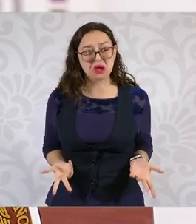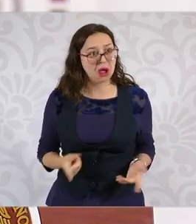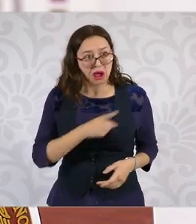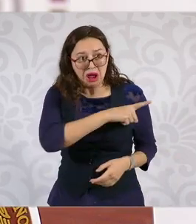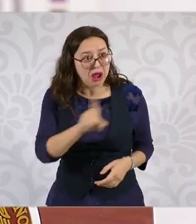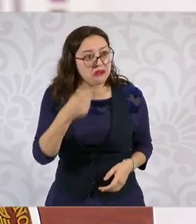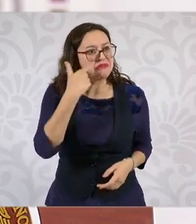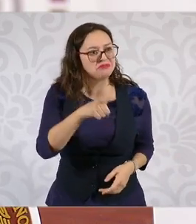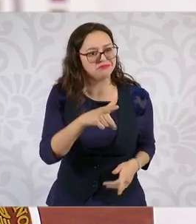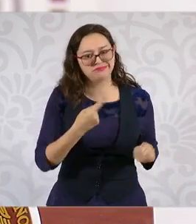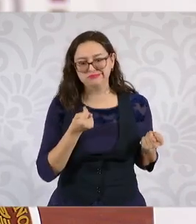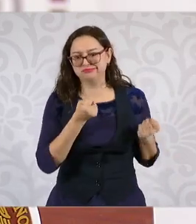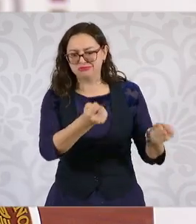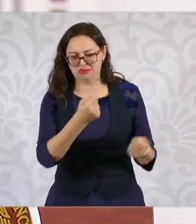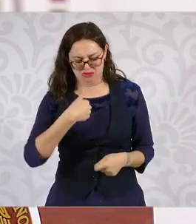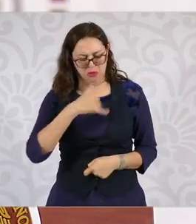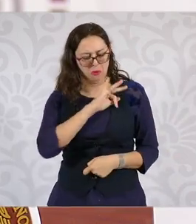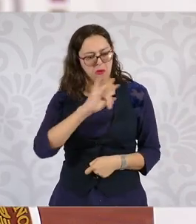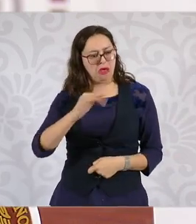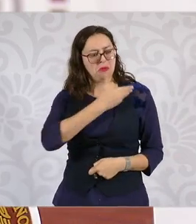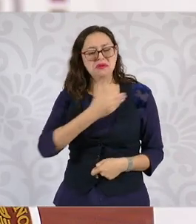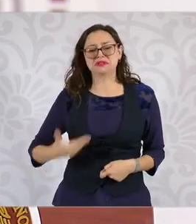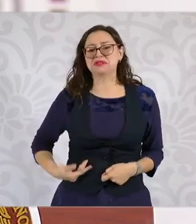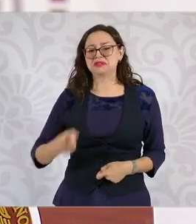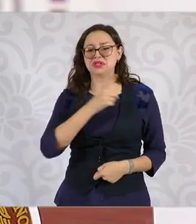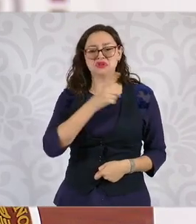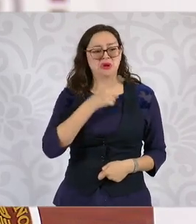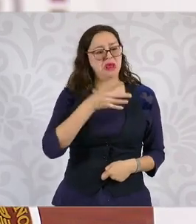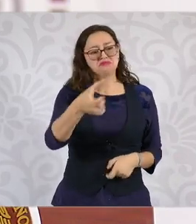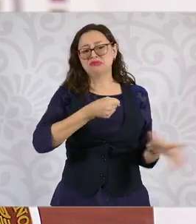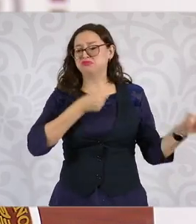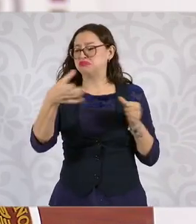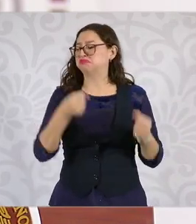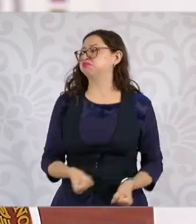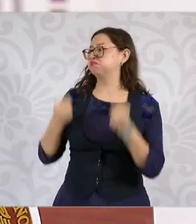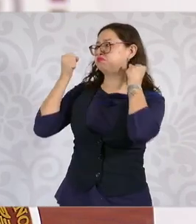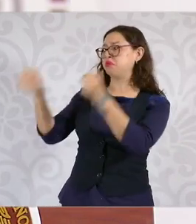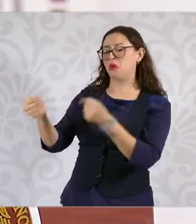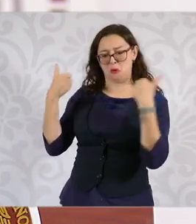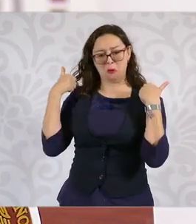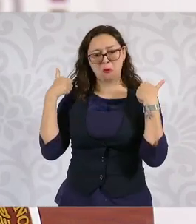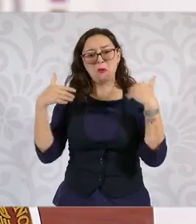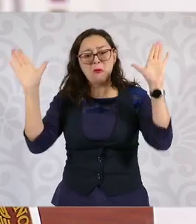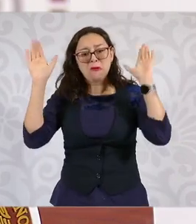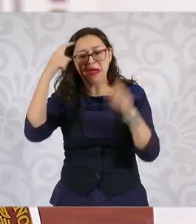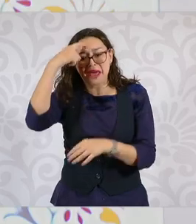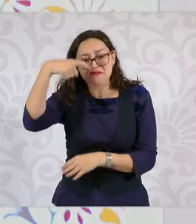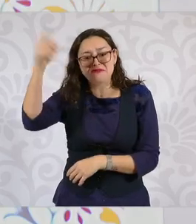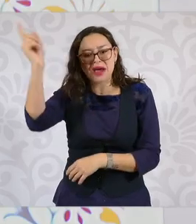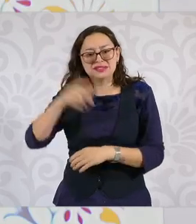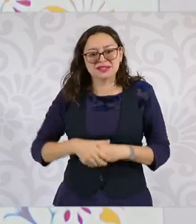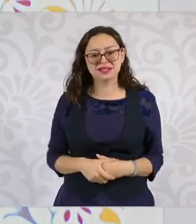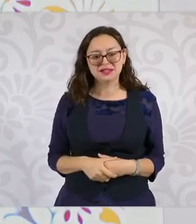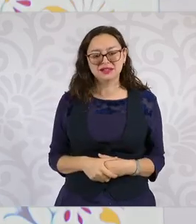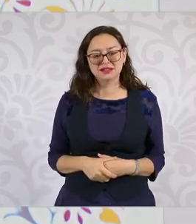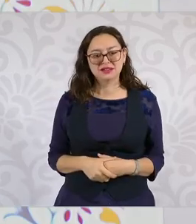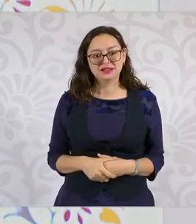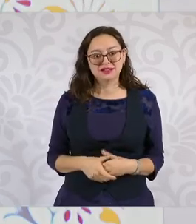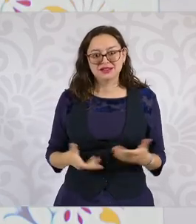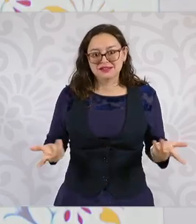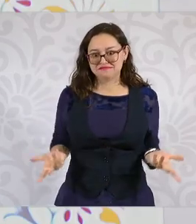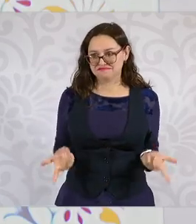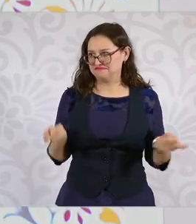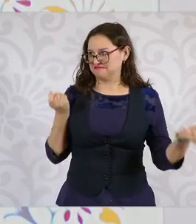Entonces, ¿para qué hacer una votación popular de jueces, magistrados y ministros si el objetivo es que la presidenta